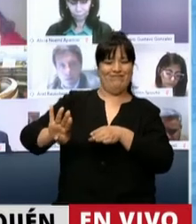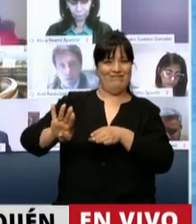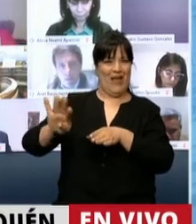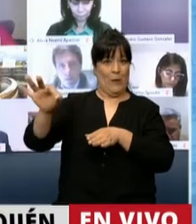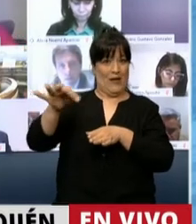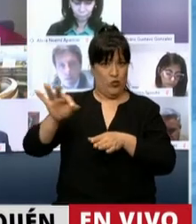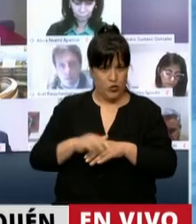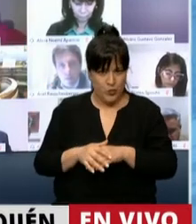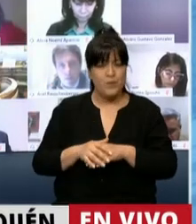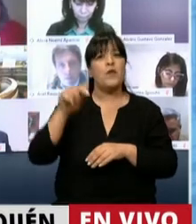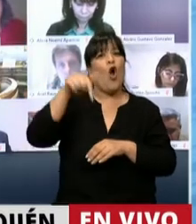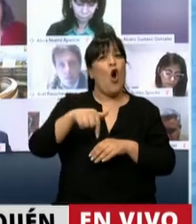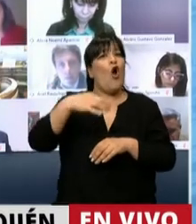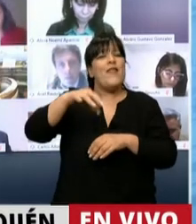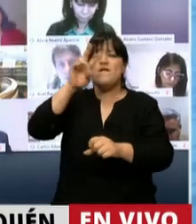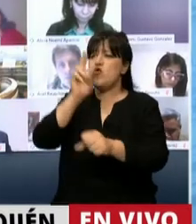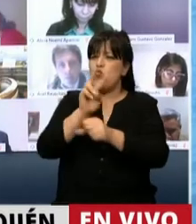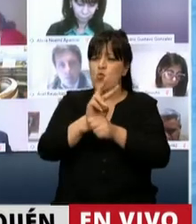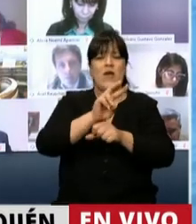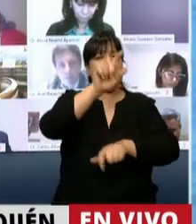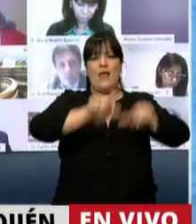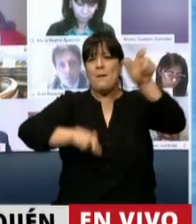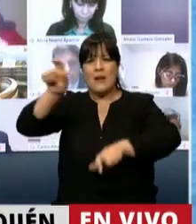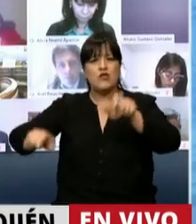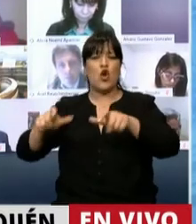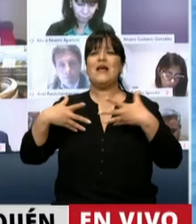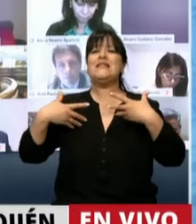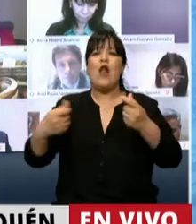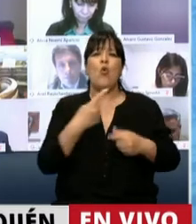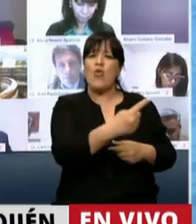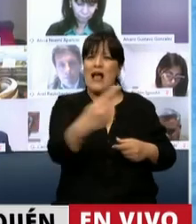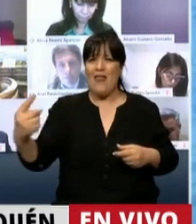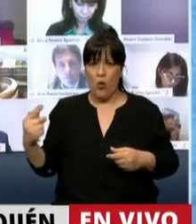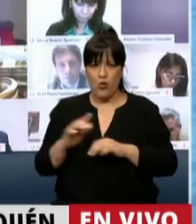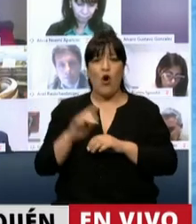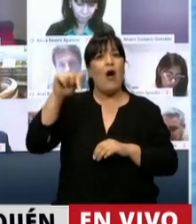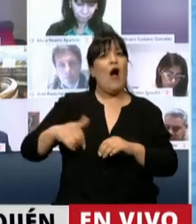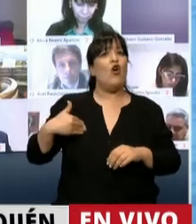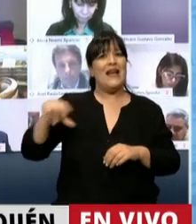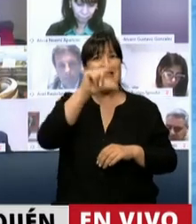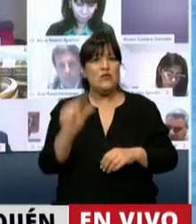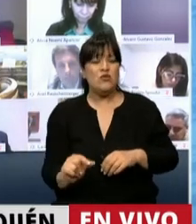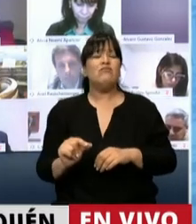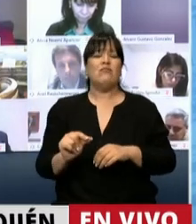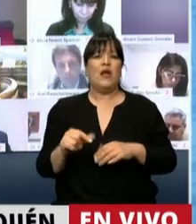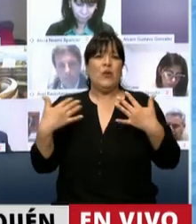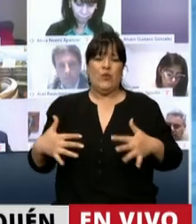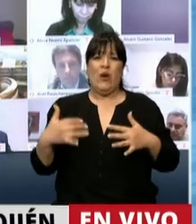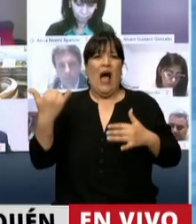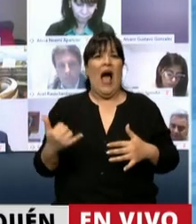Hoy nos toca cuidar la salud de nuestros ciudadanos. Es una Argentina abrumada por las disidencias,